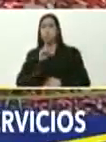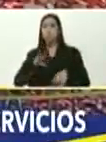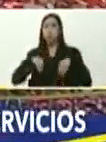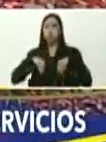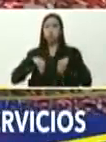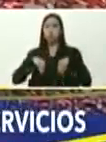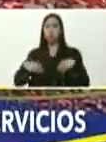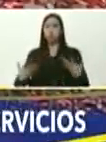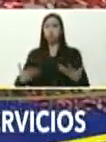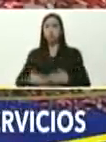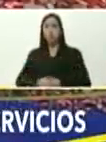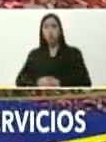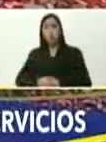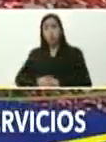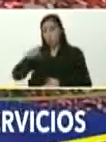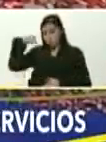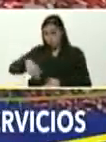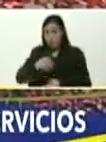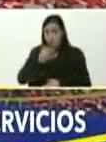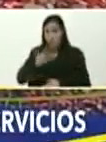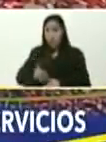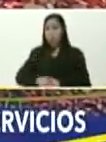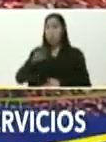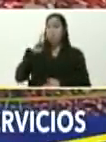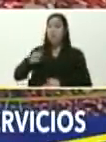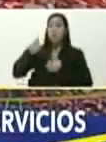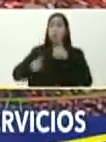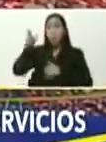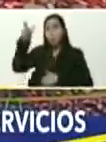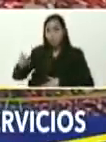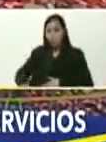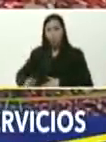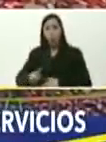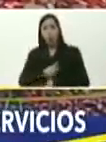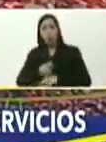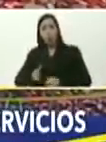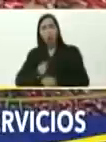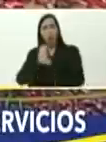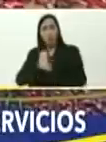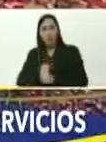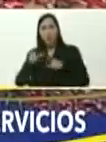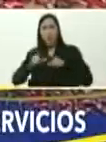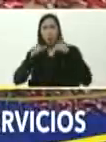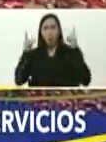a veces, hoy, por ejemplo, vi un candidato, a gobernador, de la Guaira,